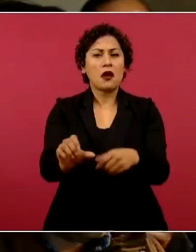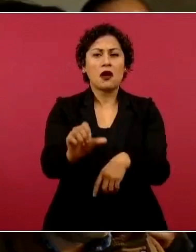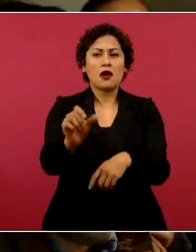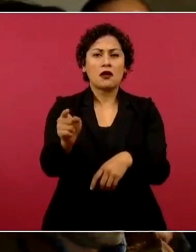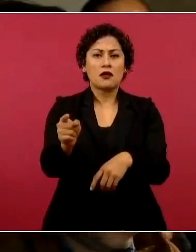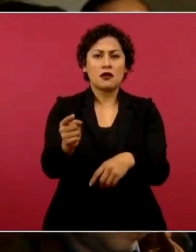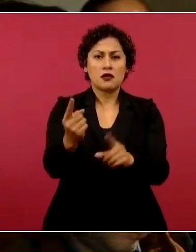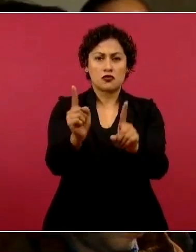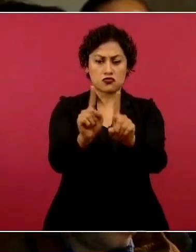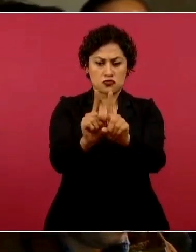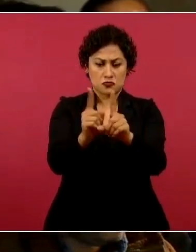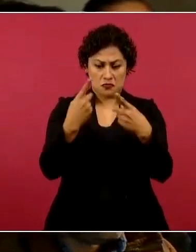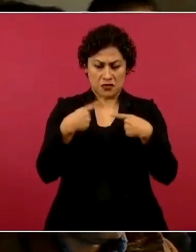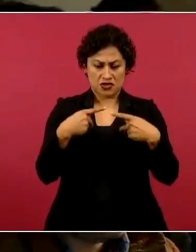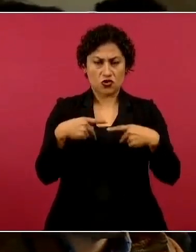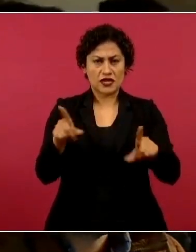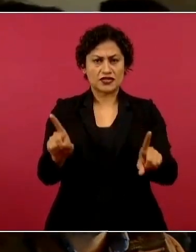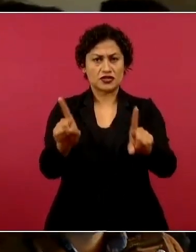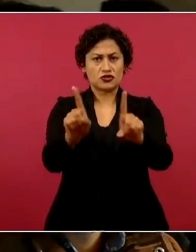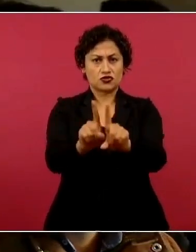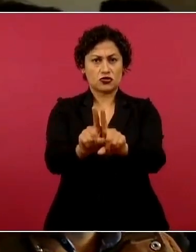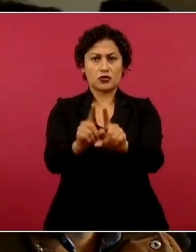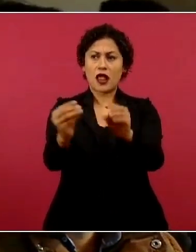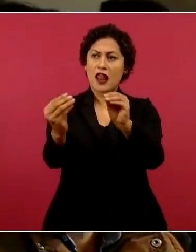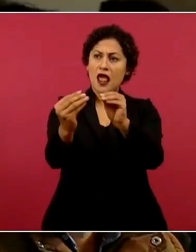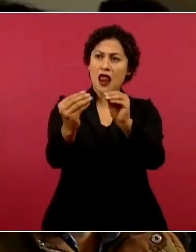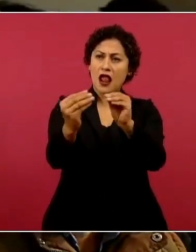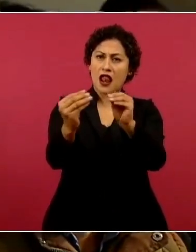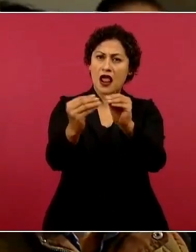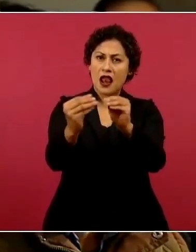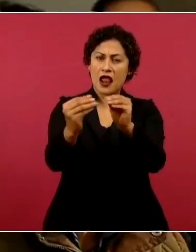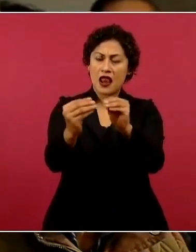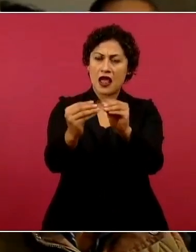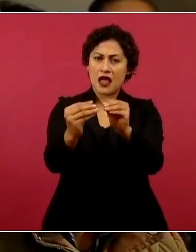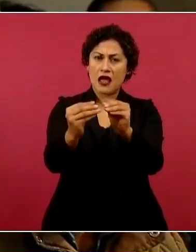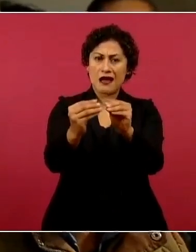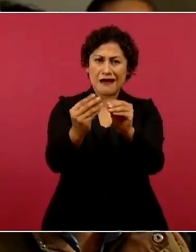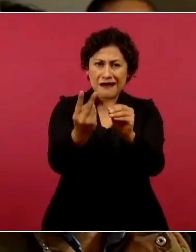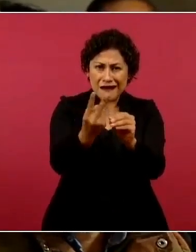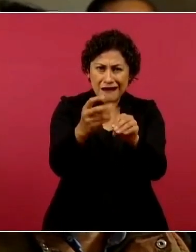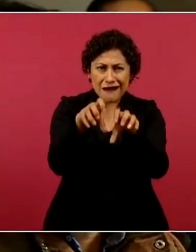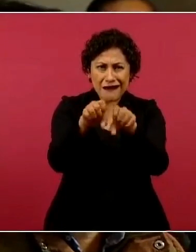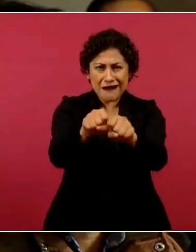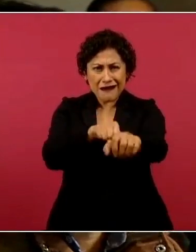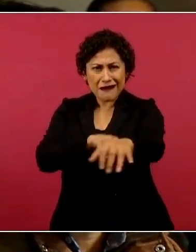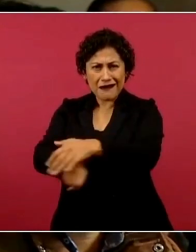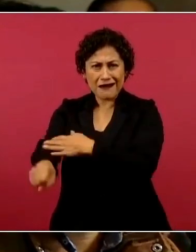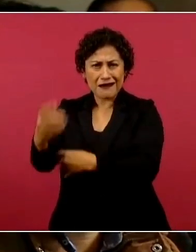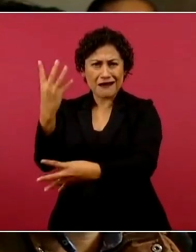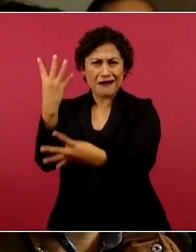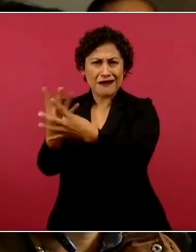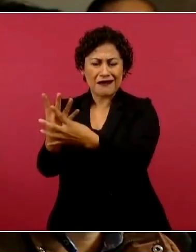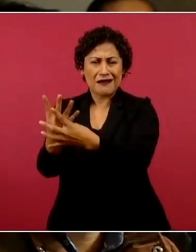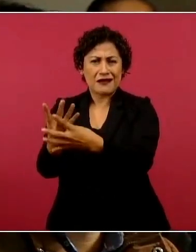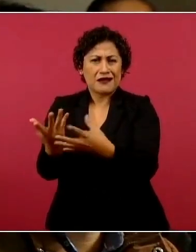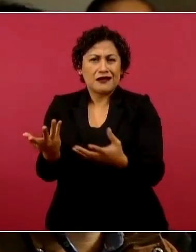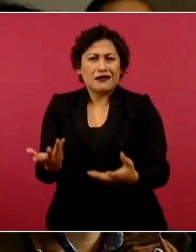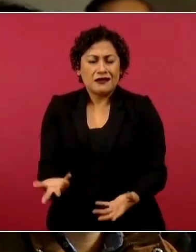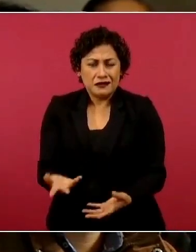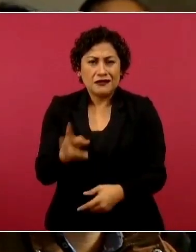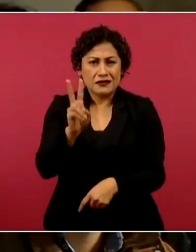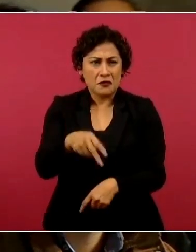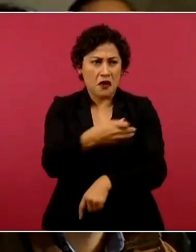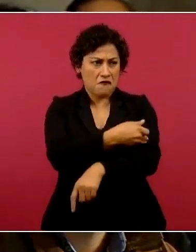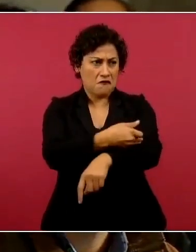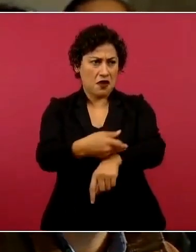ciudadano y acaben los muchachos que a su familia están empobreciéndose porque es un infierno, una cárcel, lamentablemente.